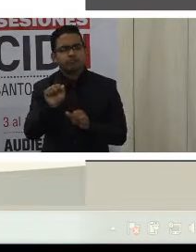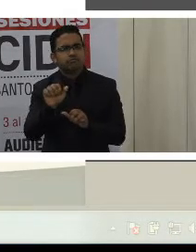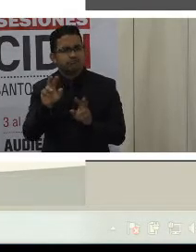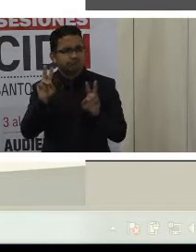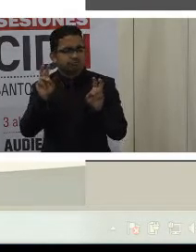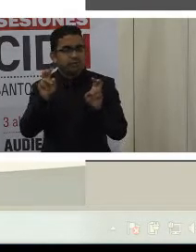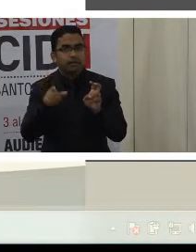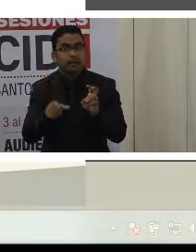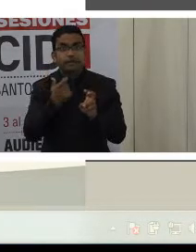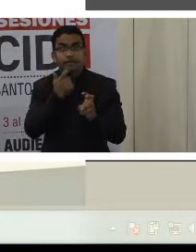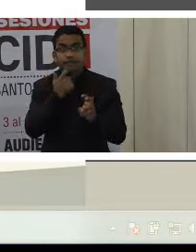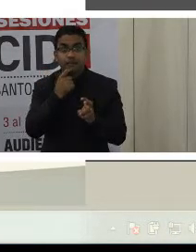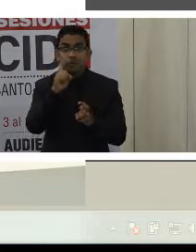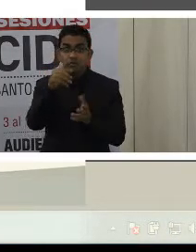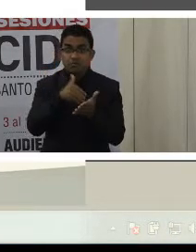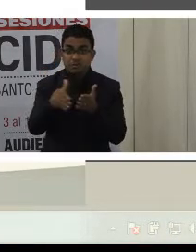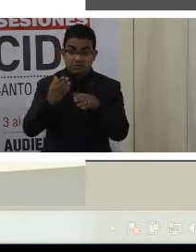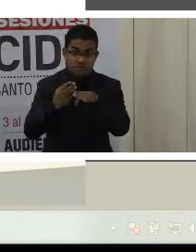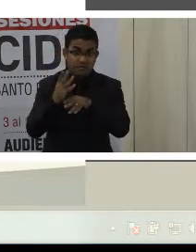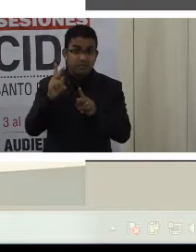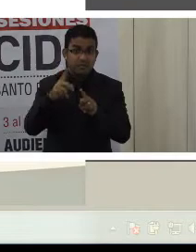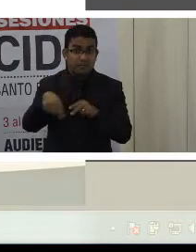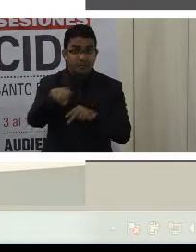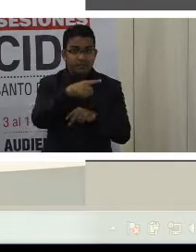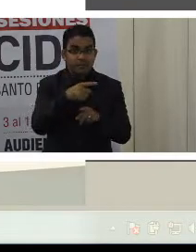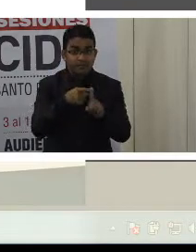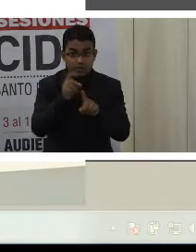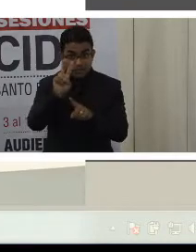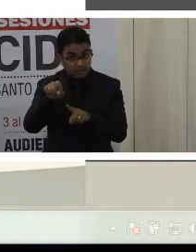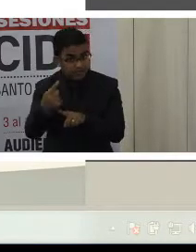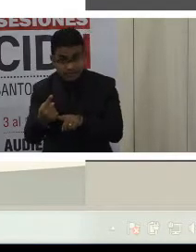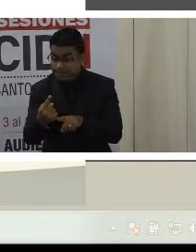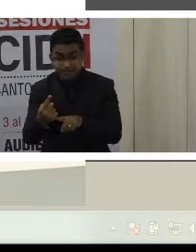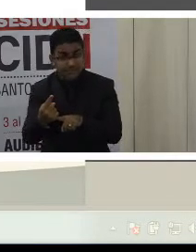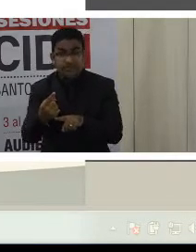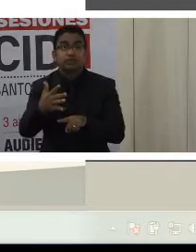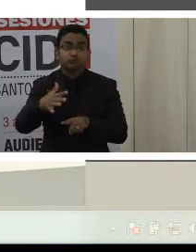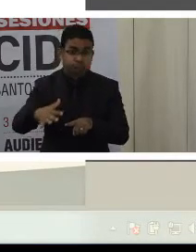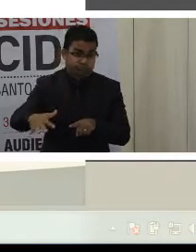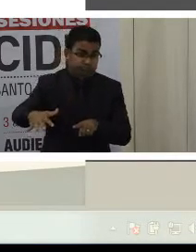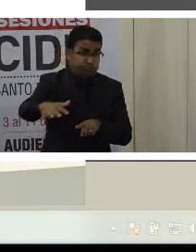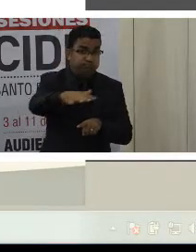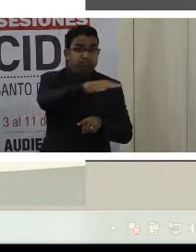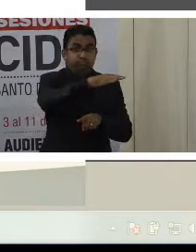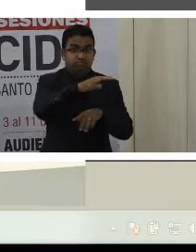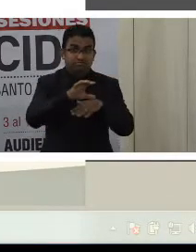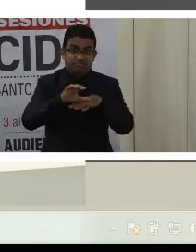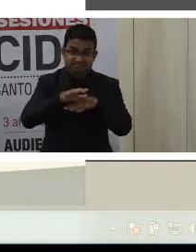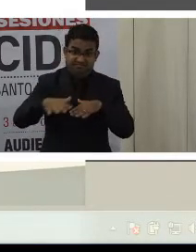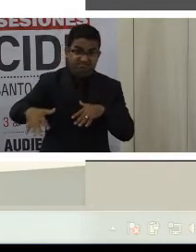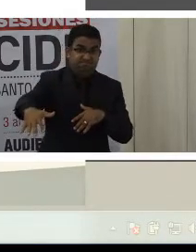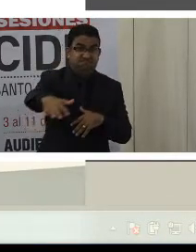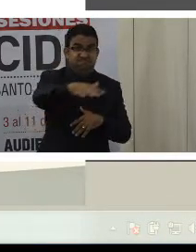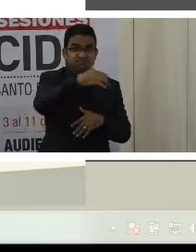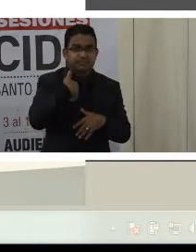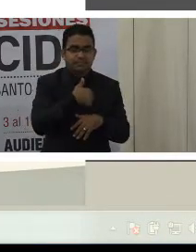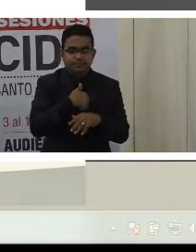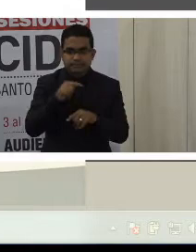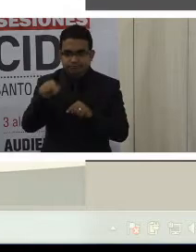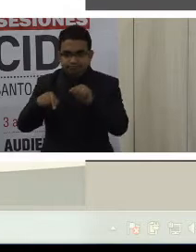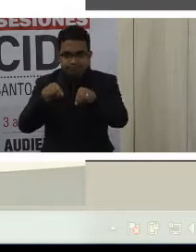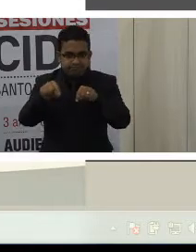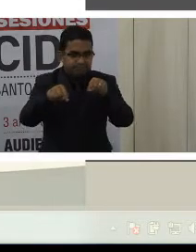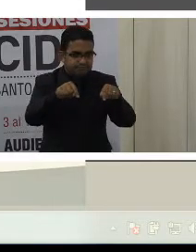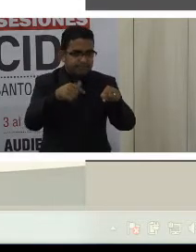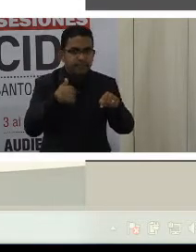.860.000 personas, no solo de Venezuela, sino incluso de todo nuestro continente, hayan podido ser operados